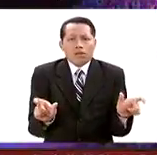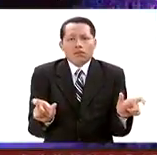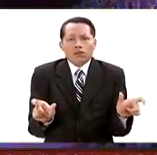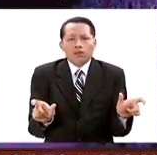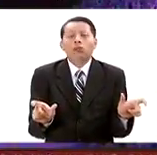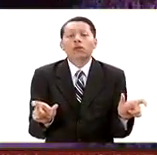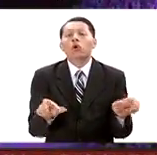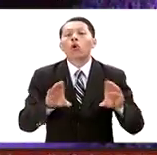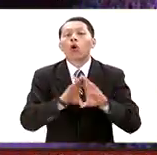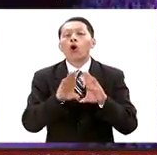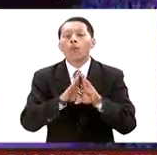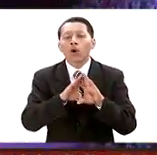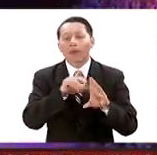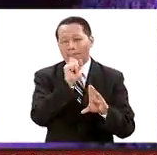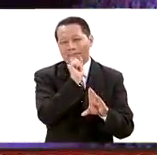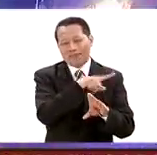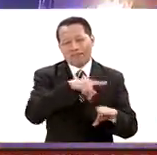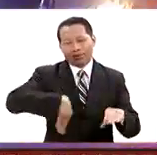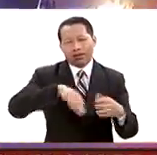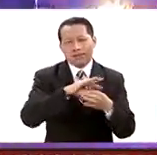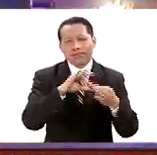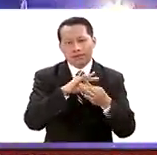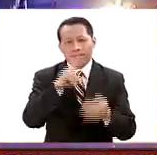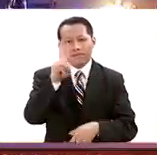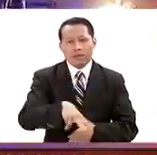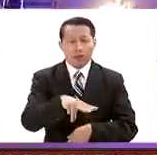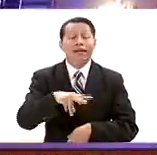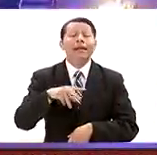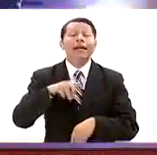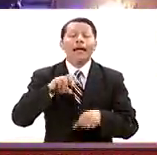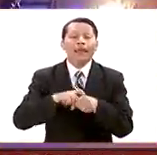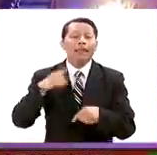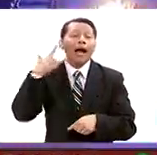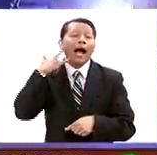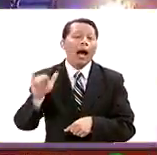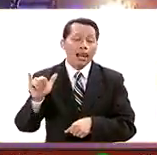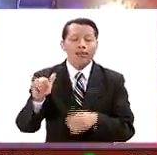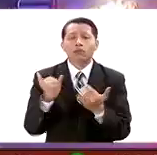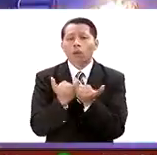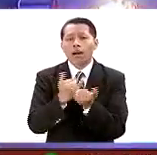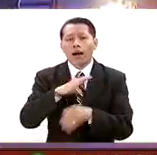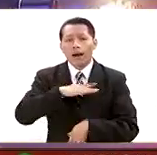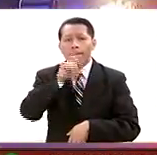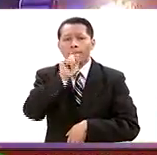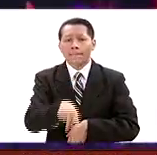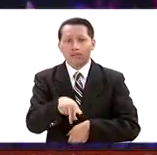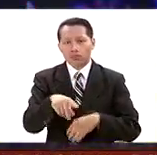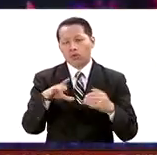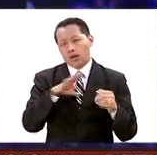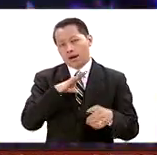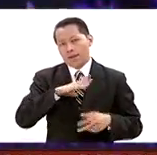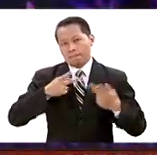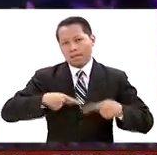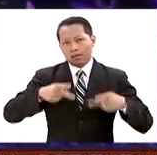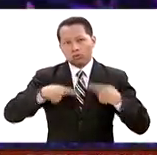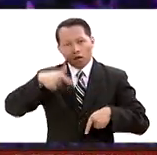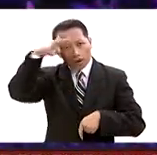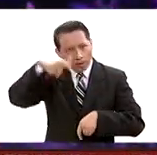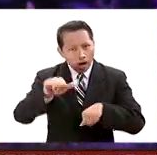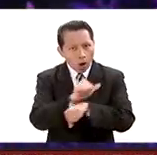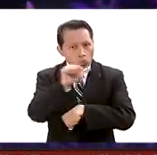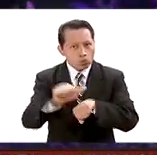El caso que tú refieres, evidentemente, fue en Los Ángeles, donde una persona fue encontrada con este virtual arsenal de armas